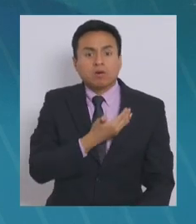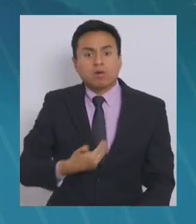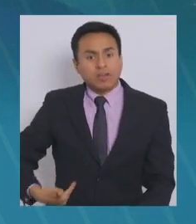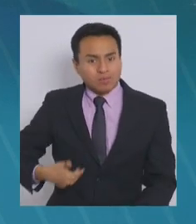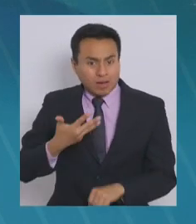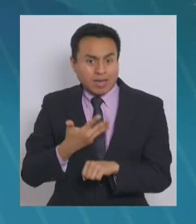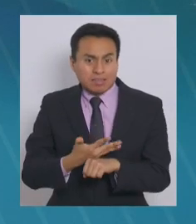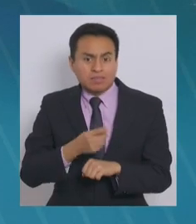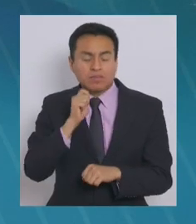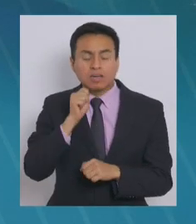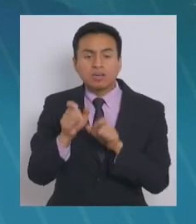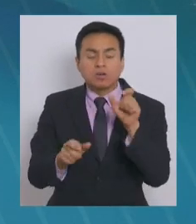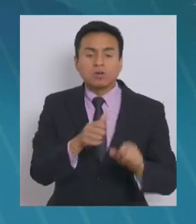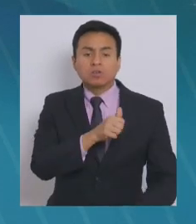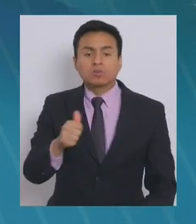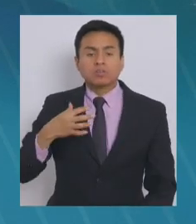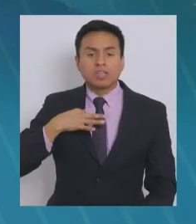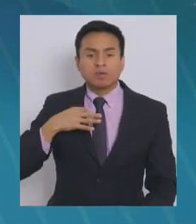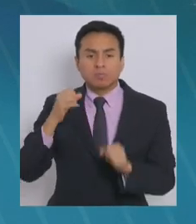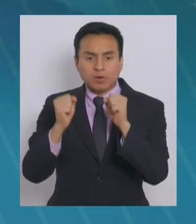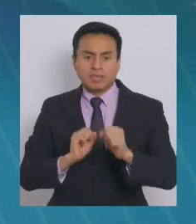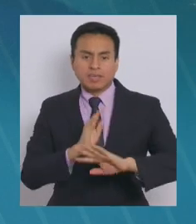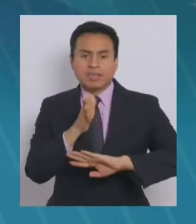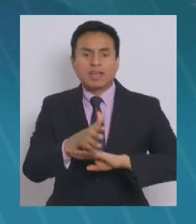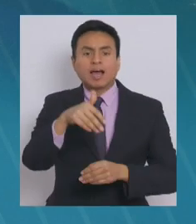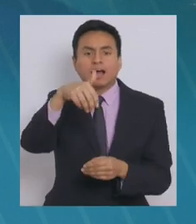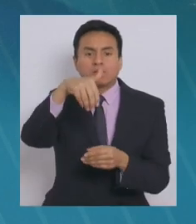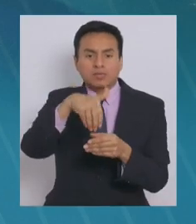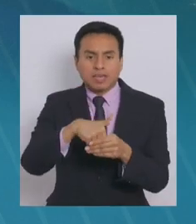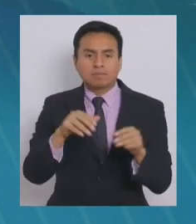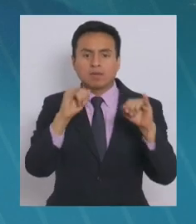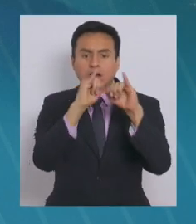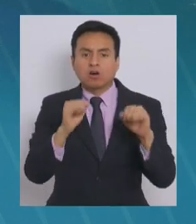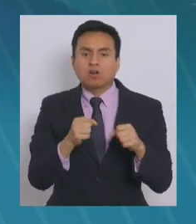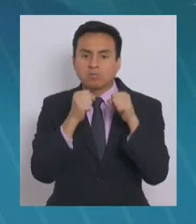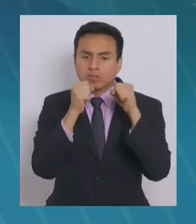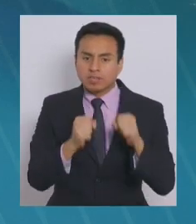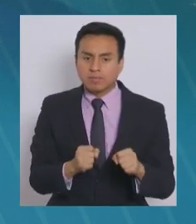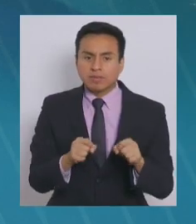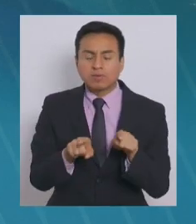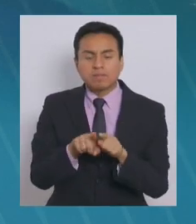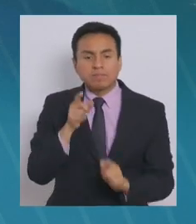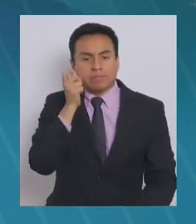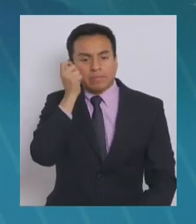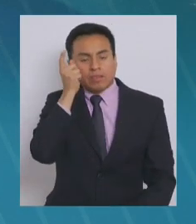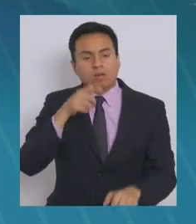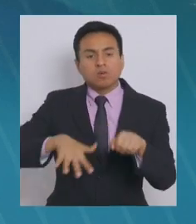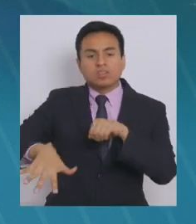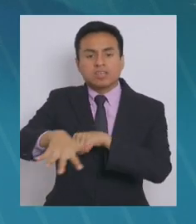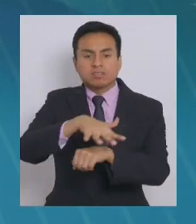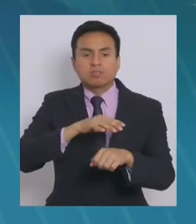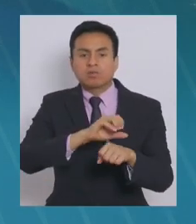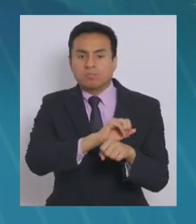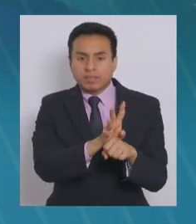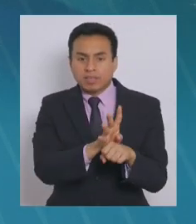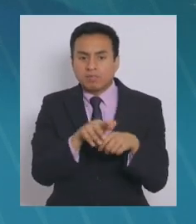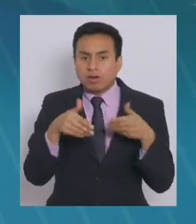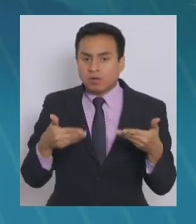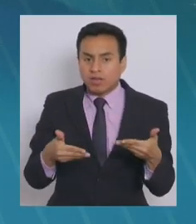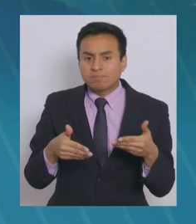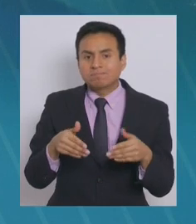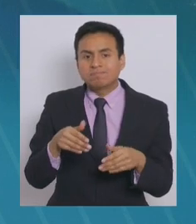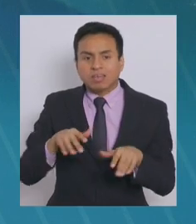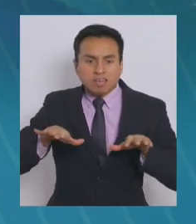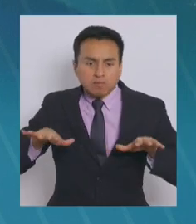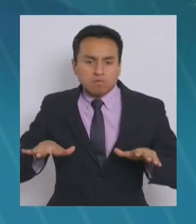para que todos los ciudadanos puedan ejercer su derecho a voto de la mejor forma posible, además entendiendo el contexto de pandemia en que estamos. Se hacen los